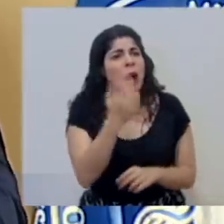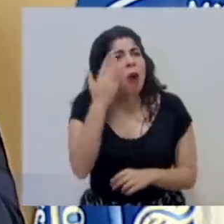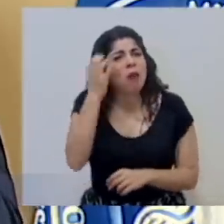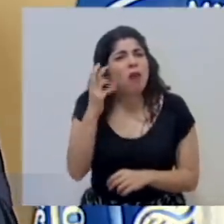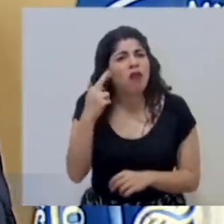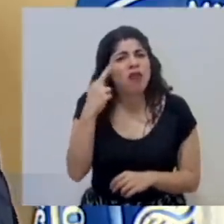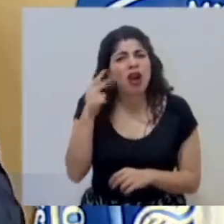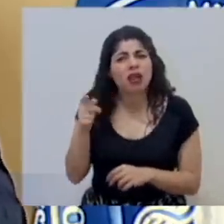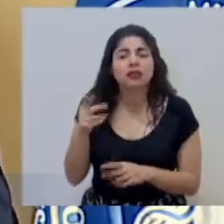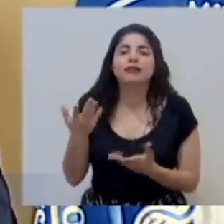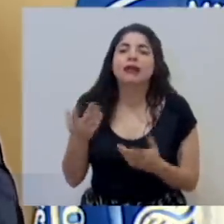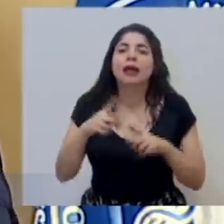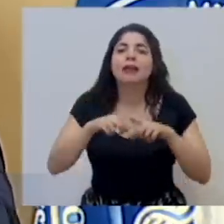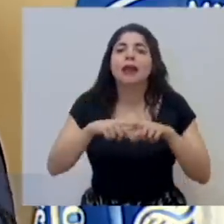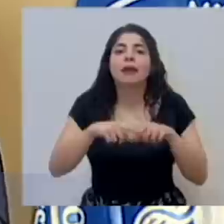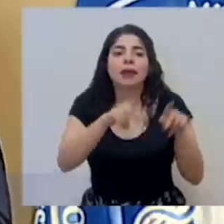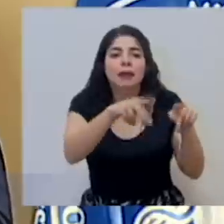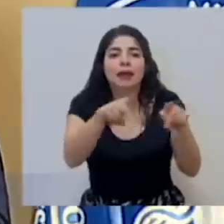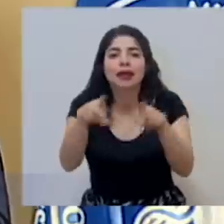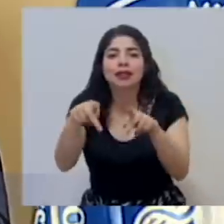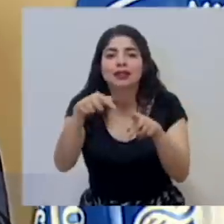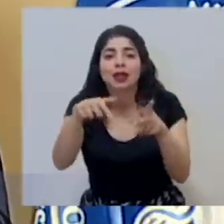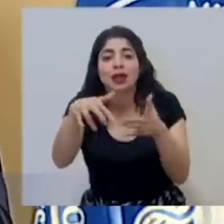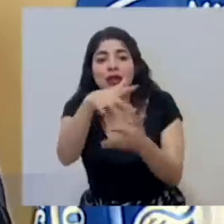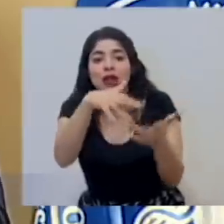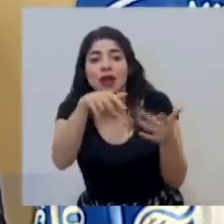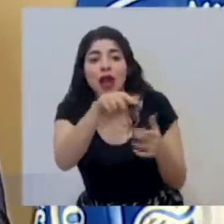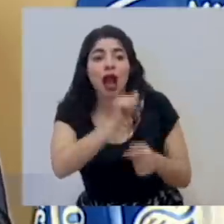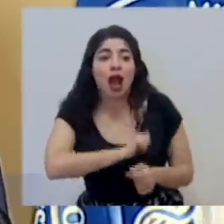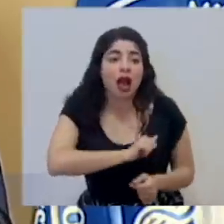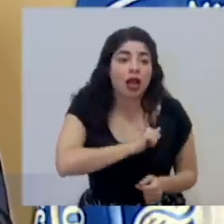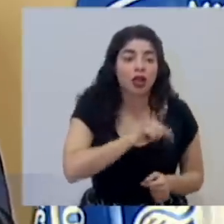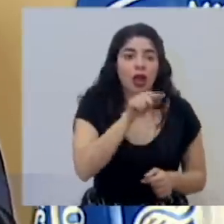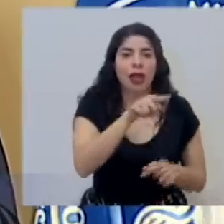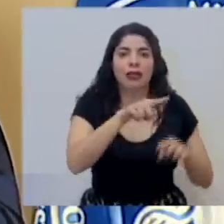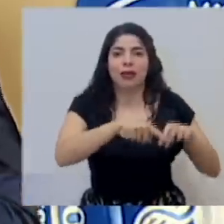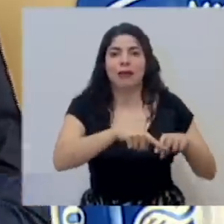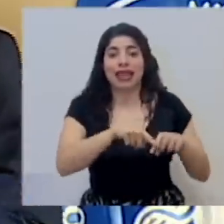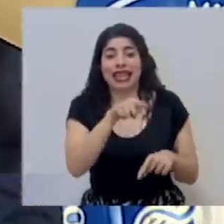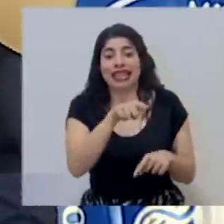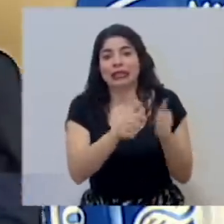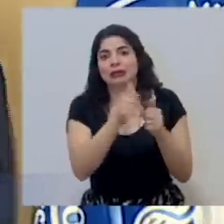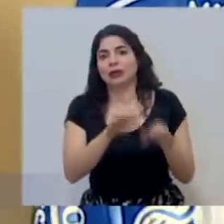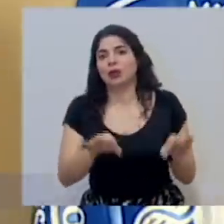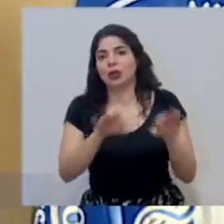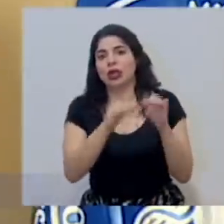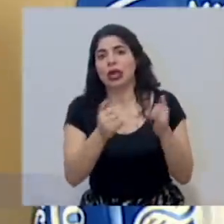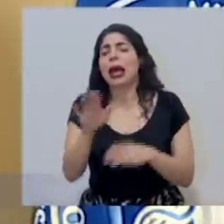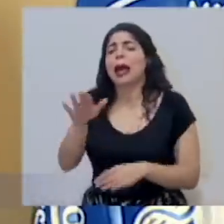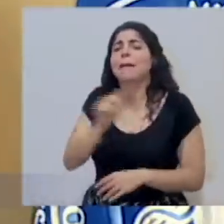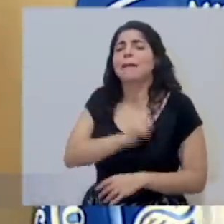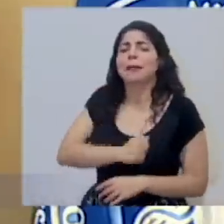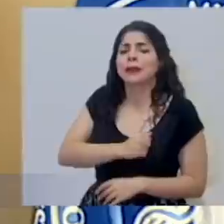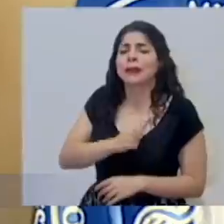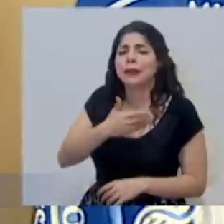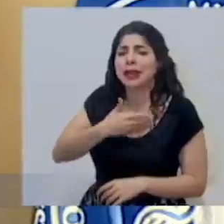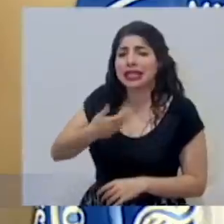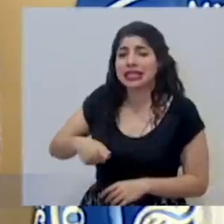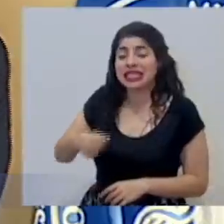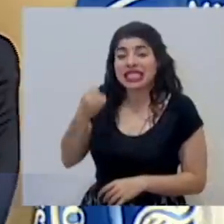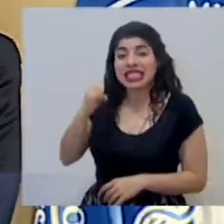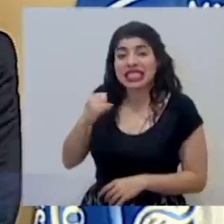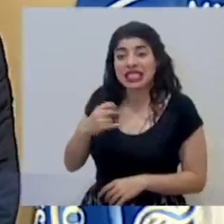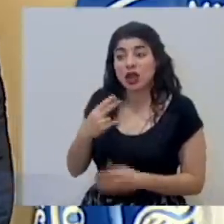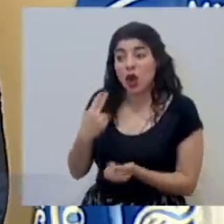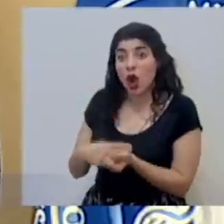debe eso? Bueno, eso se debe mucho al comportamiento de la gente. Esa es la clave hoy. Señor presidente, si hay